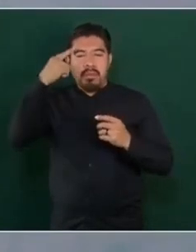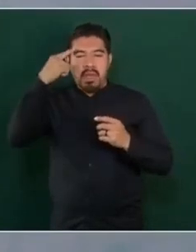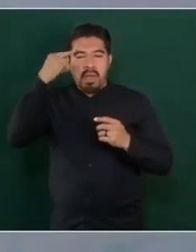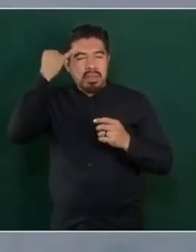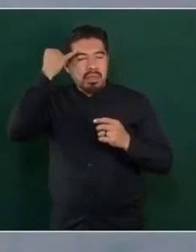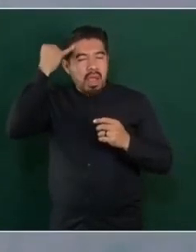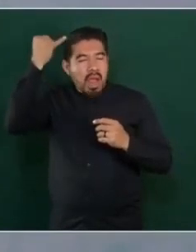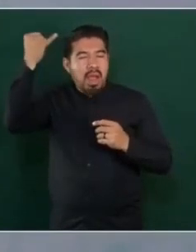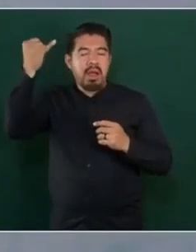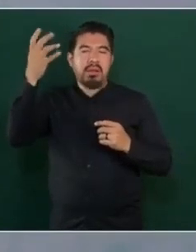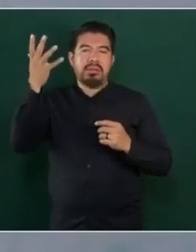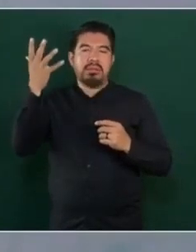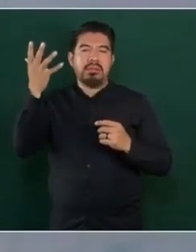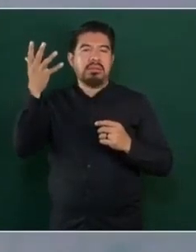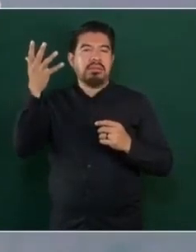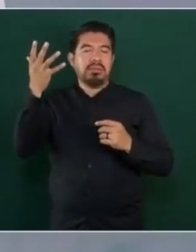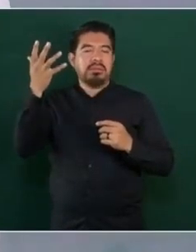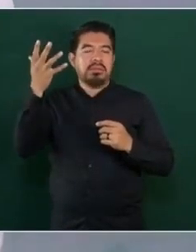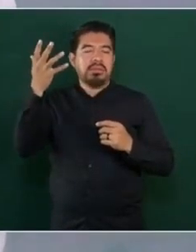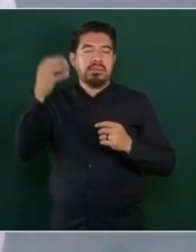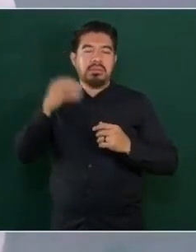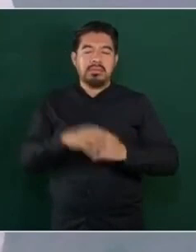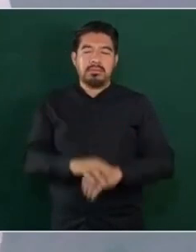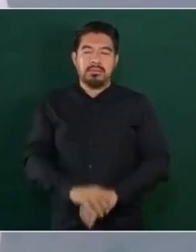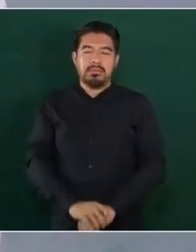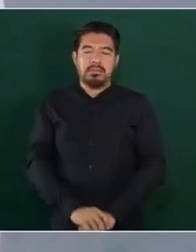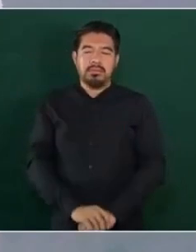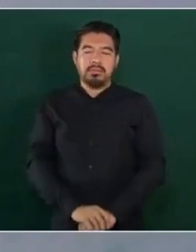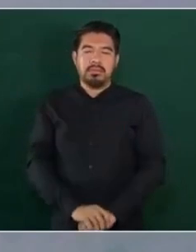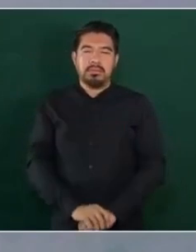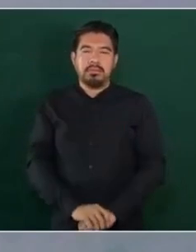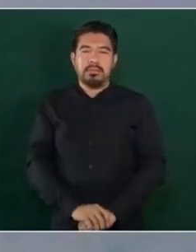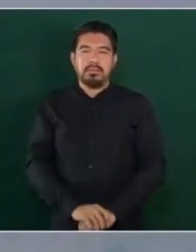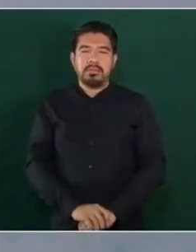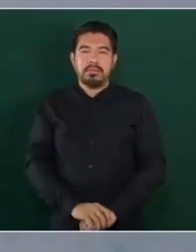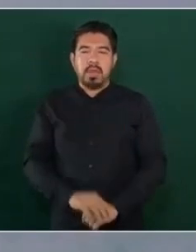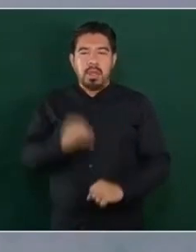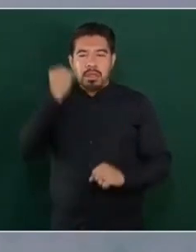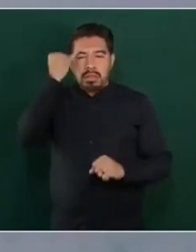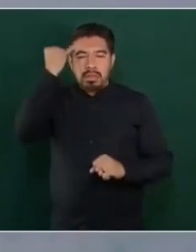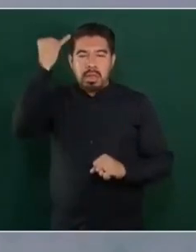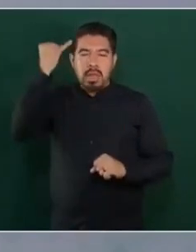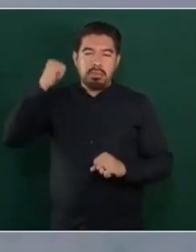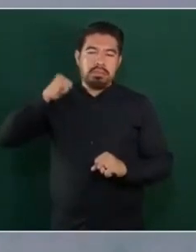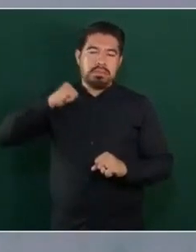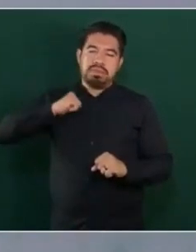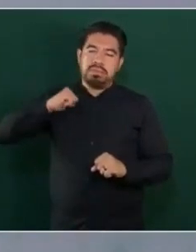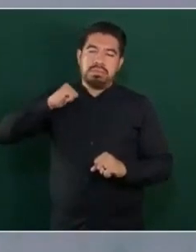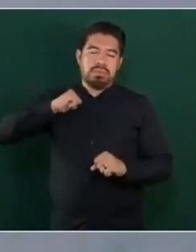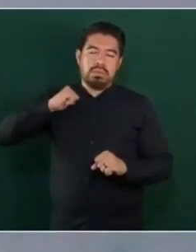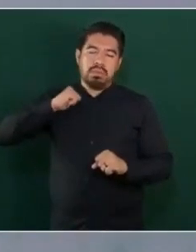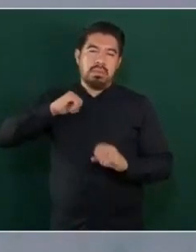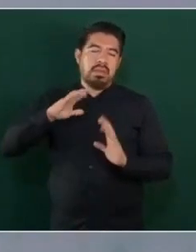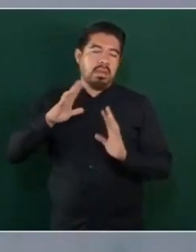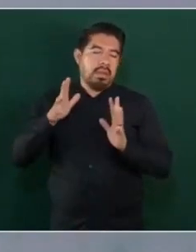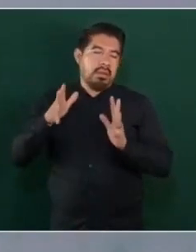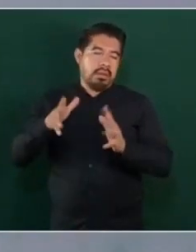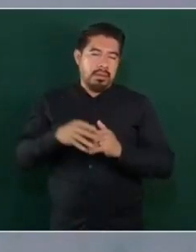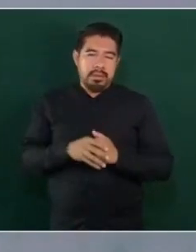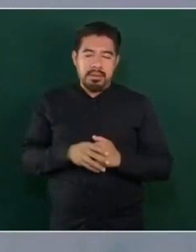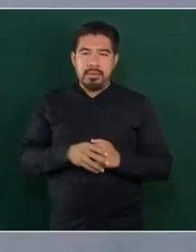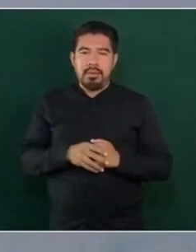conservadoras o son